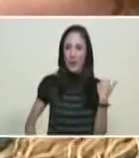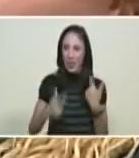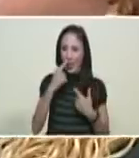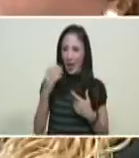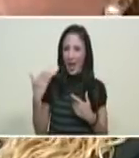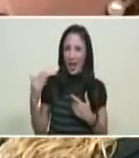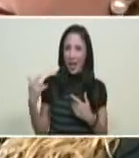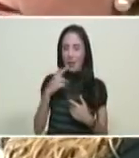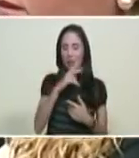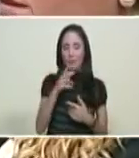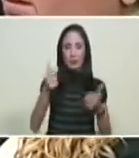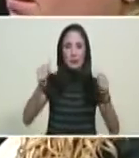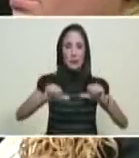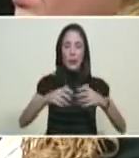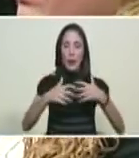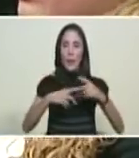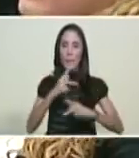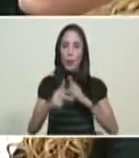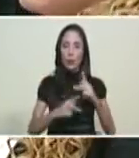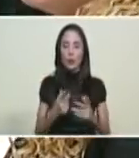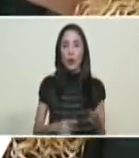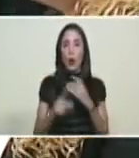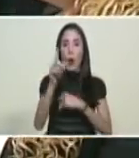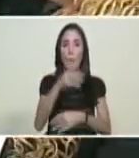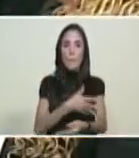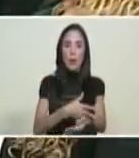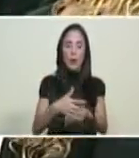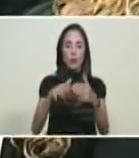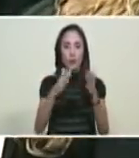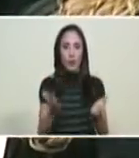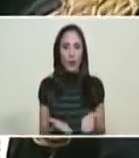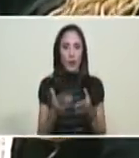de su producción en un millón de barriles o más.